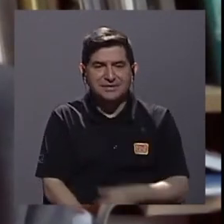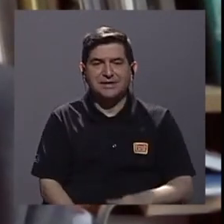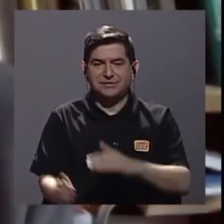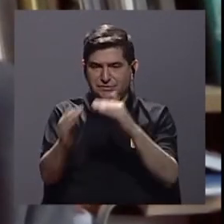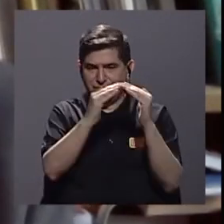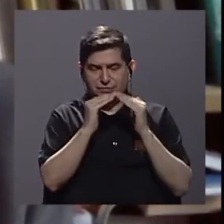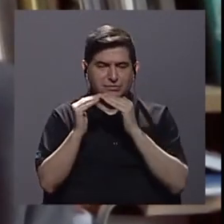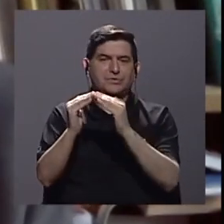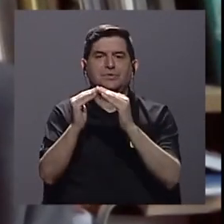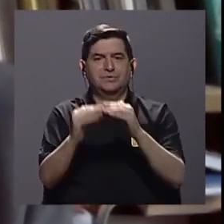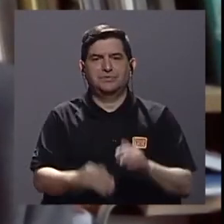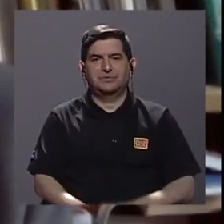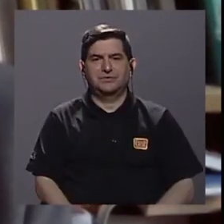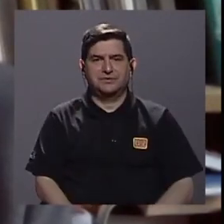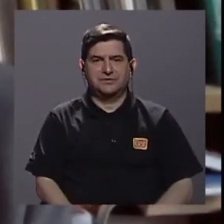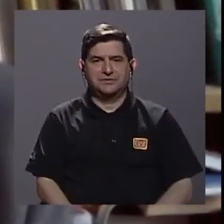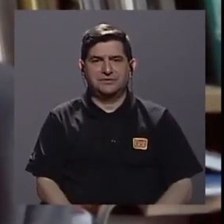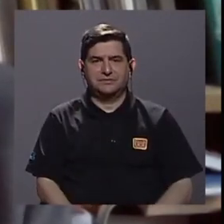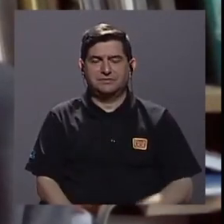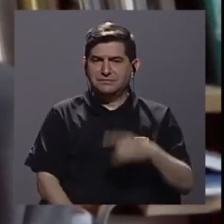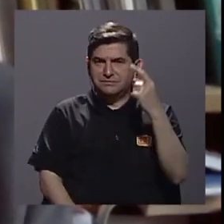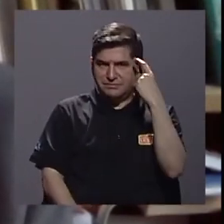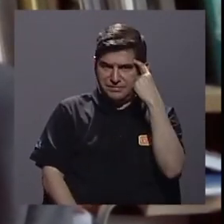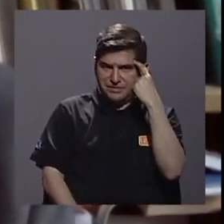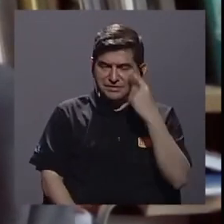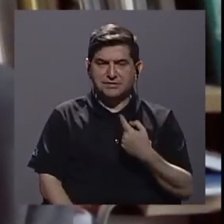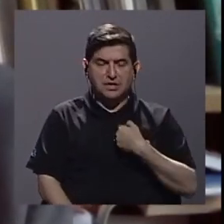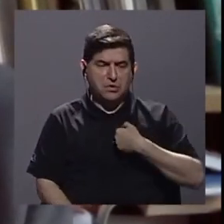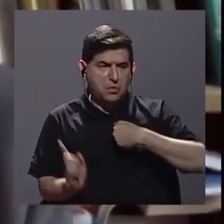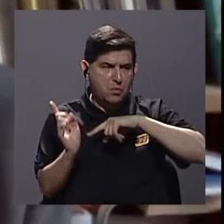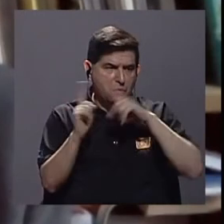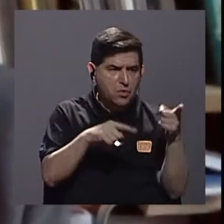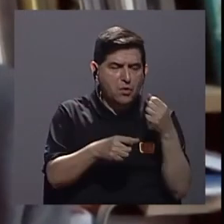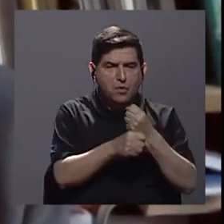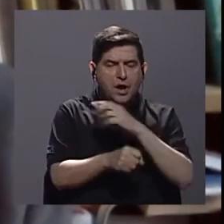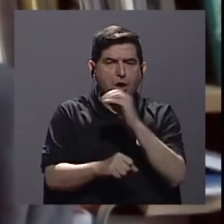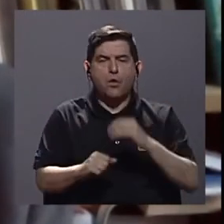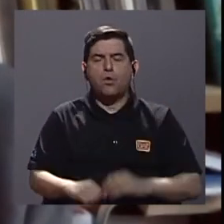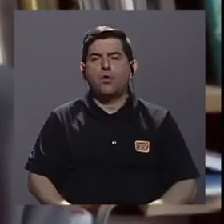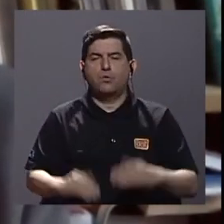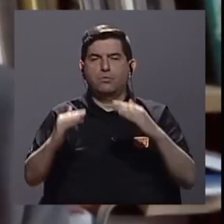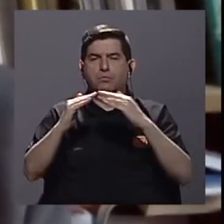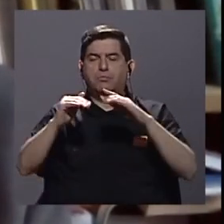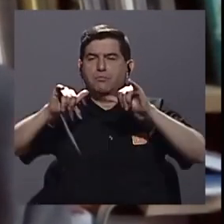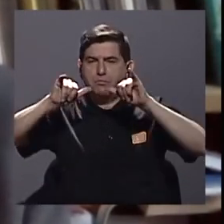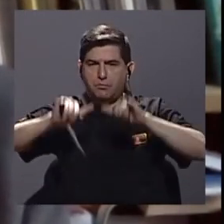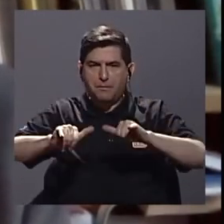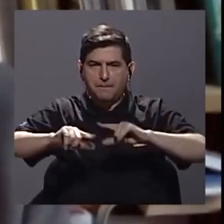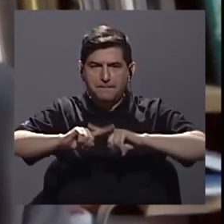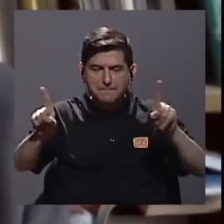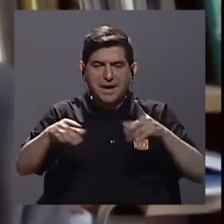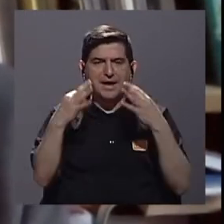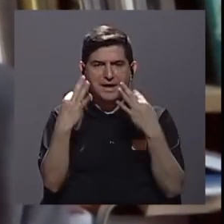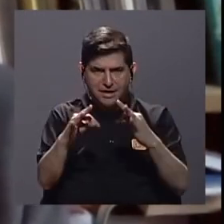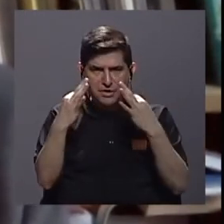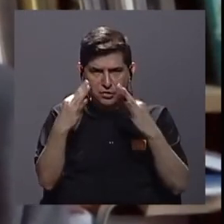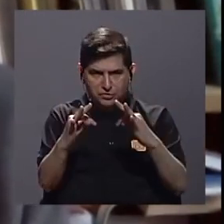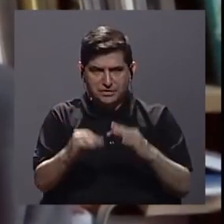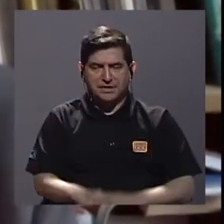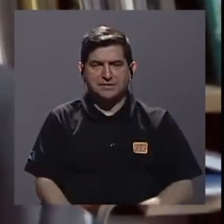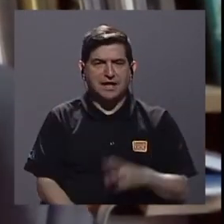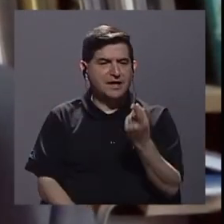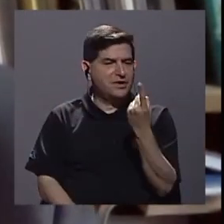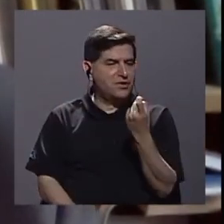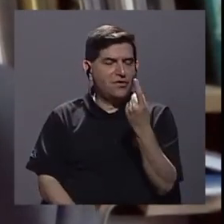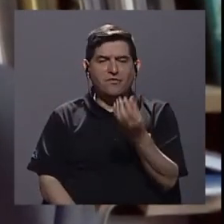población, ya sea que uno salga a trabajar o ya sea que se quede en casa, pero buscar cómo no